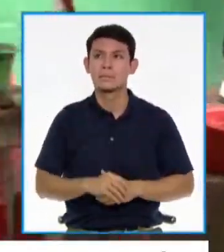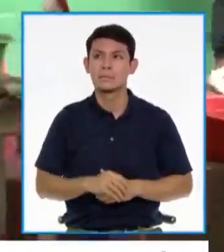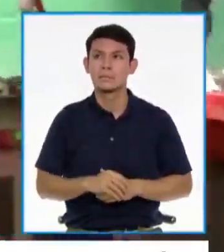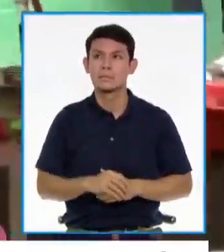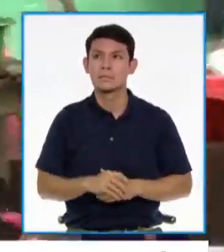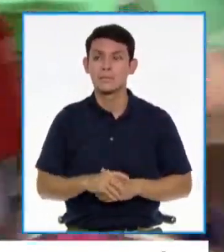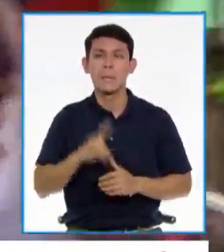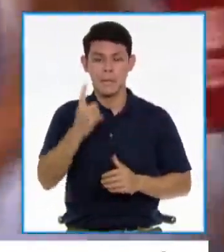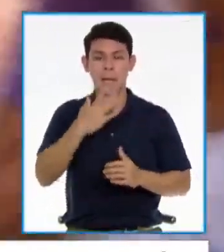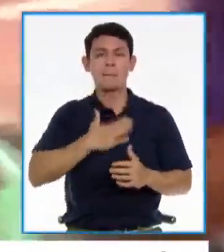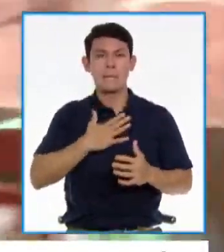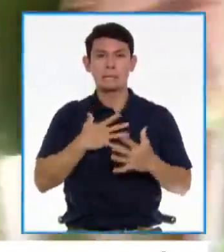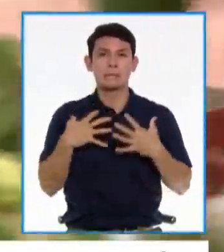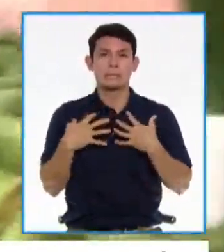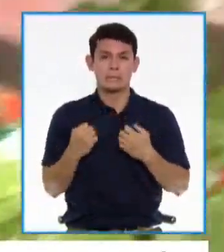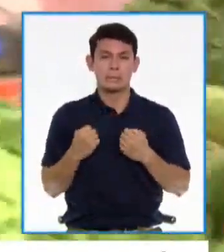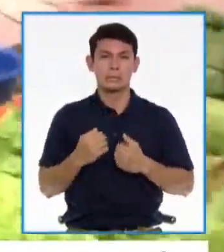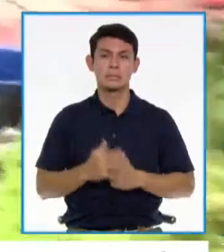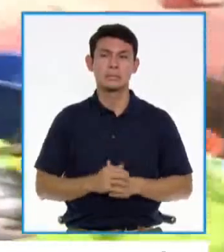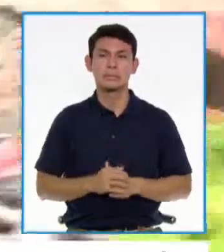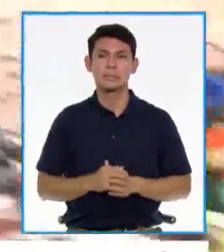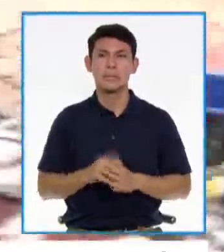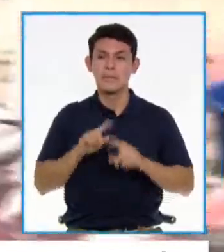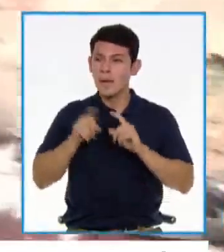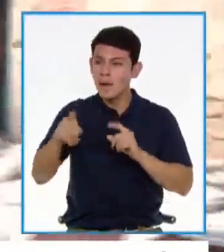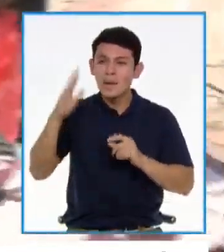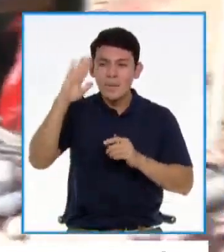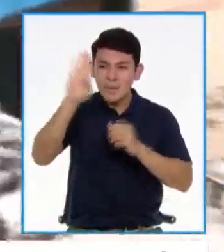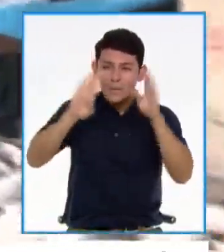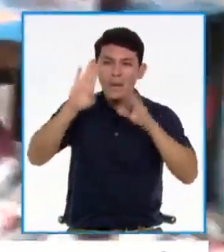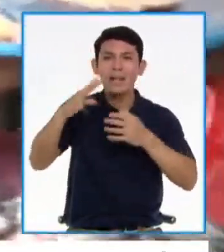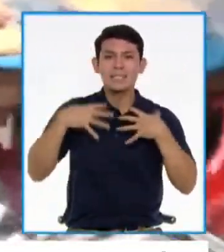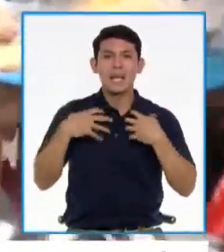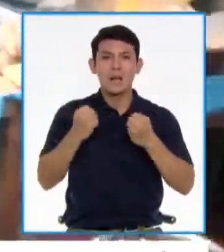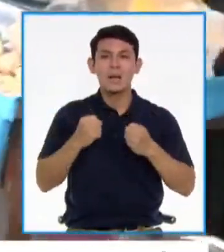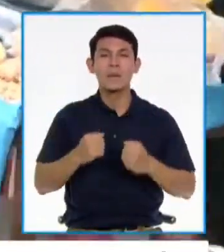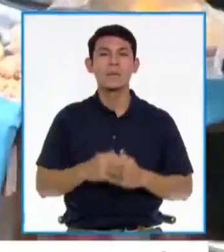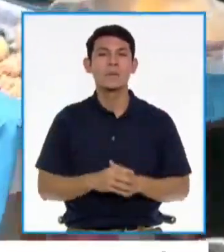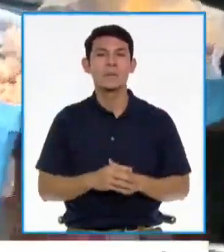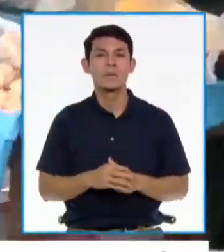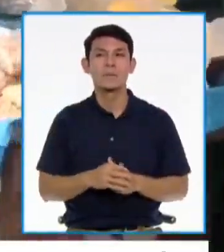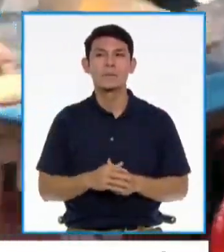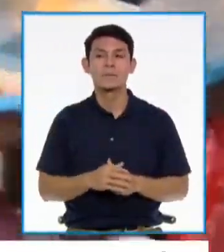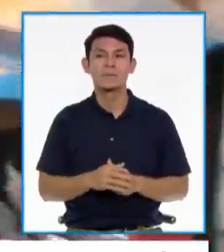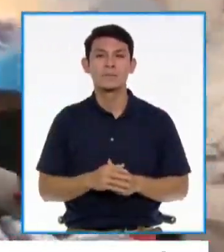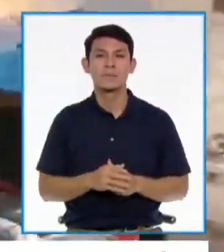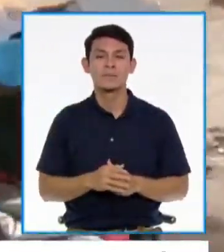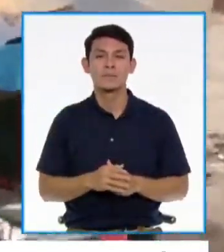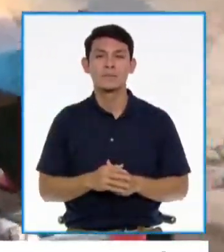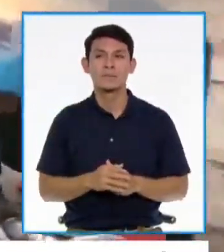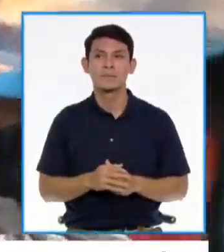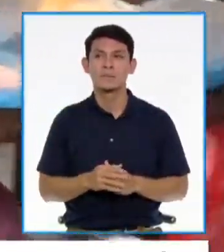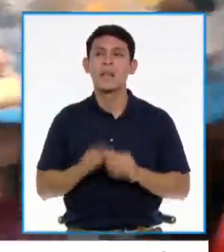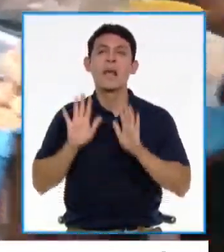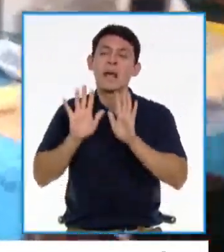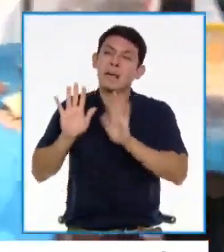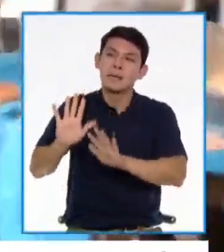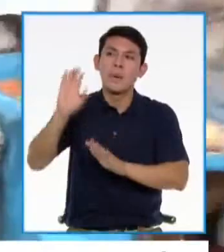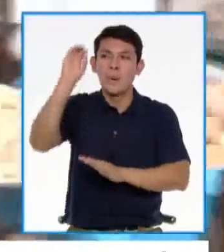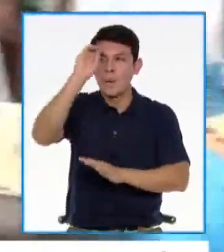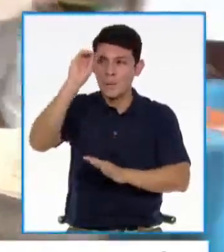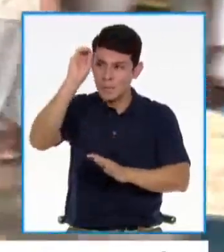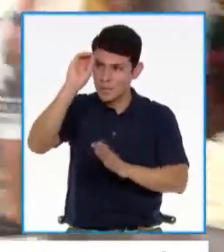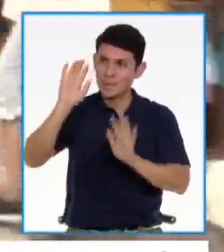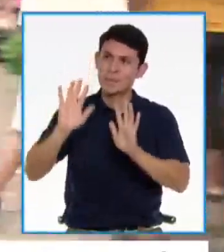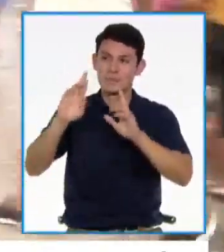Primero está mi salud. Primero está mi salud. También la salud de los demás, ¿verdad? Mira, mi cirujano me prohibió ponerme esta mascarilla. Ok, bueno, es tu opinión, muy bien,